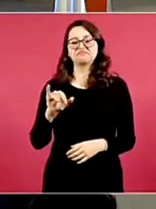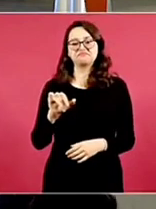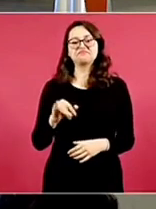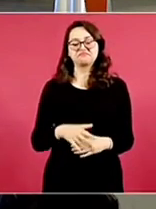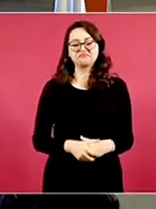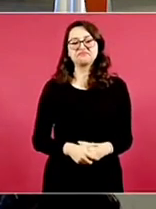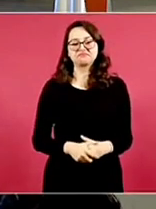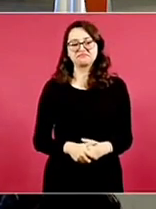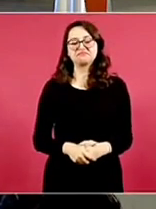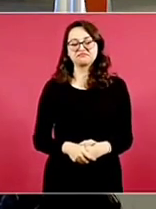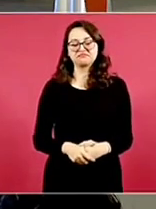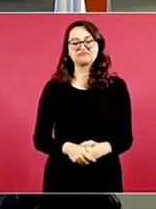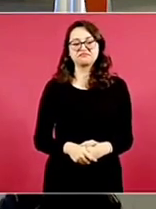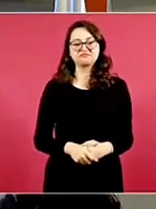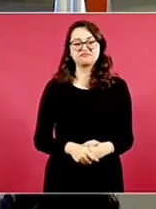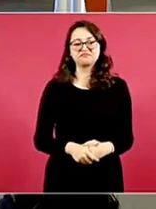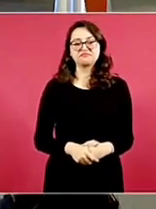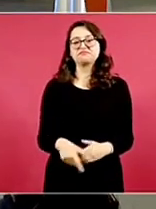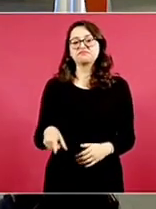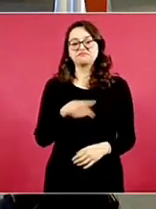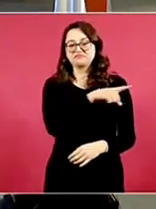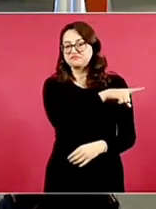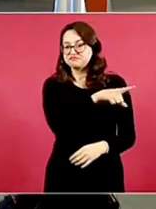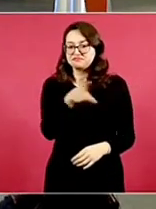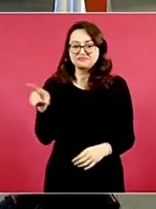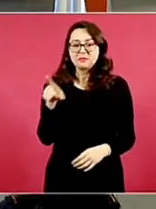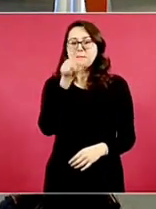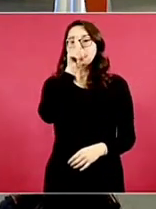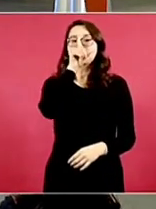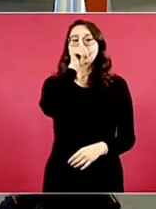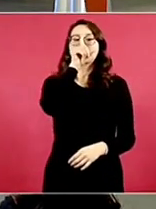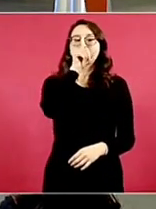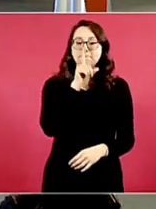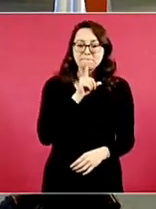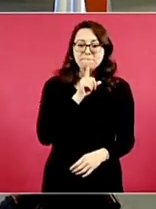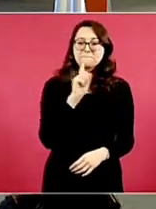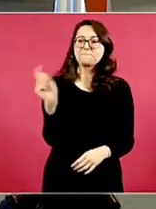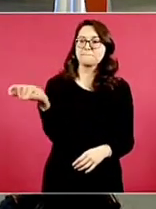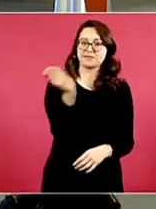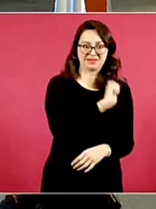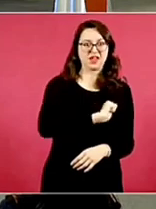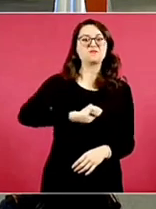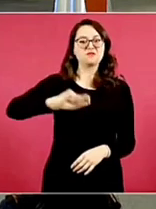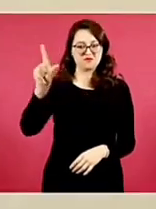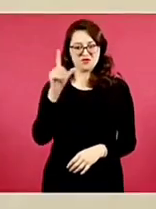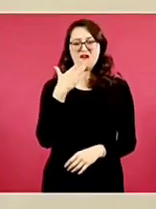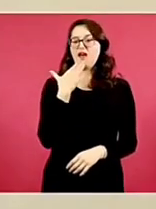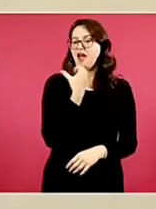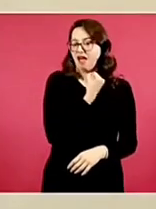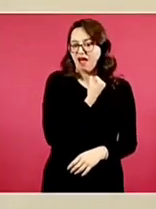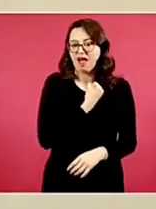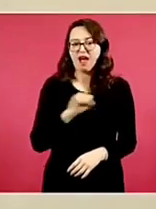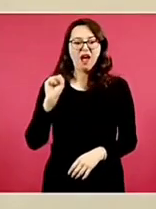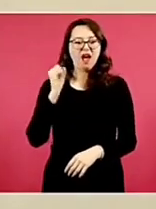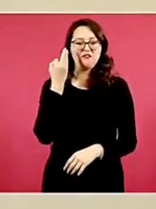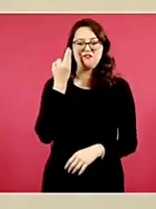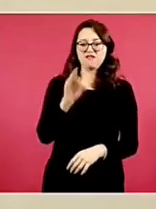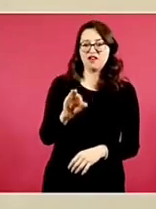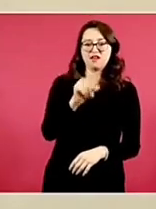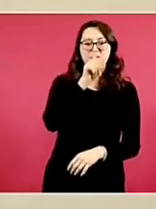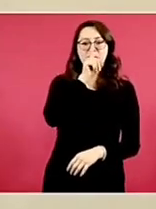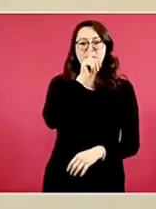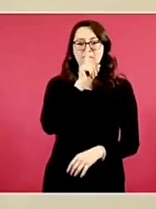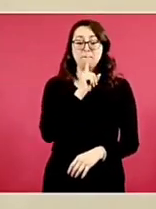Sí, que son unos calumniadores profesionales de fama mundial.